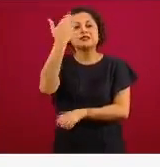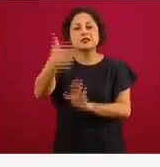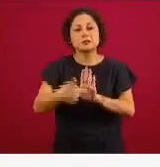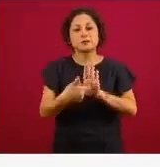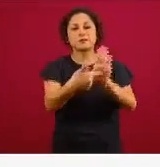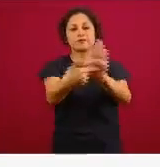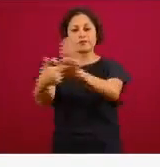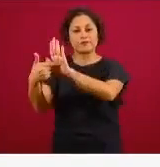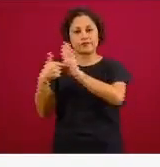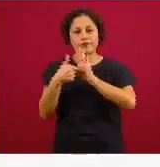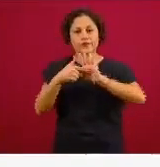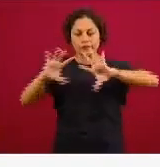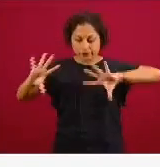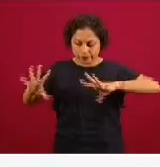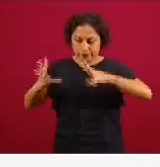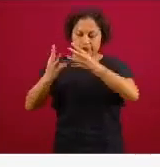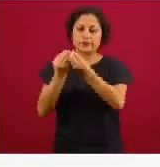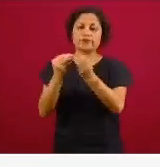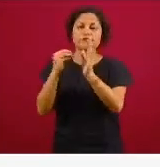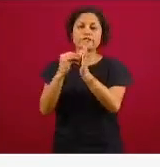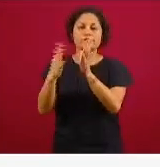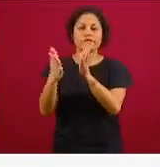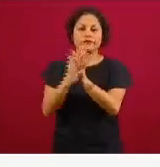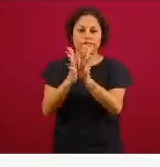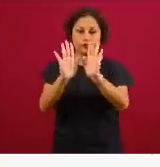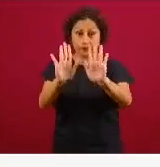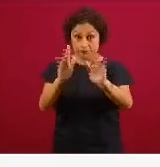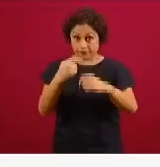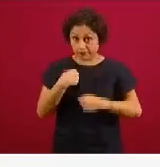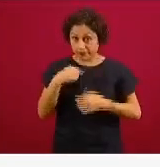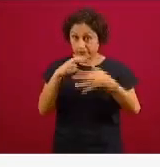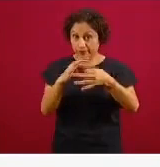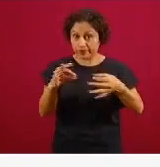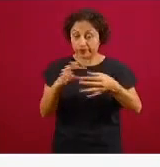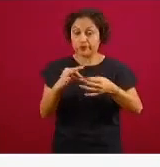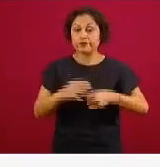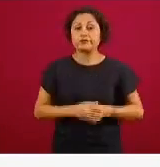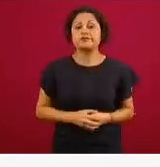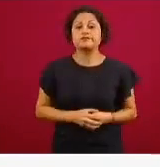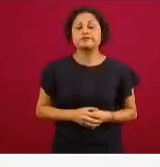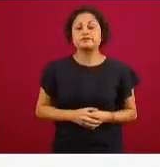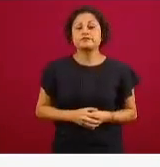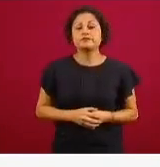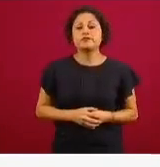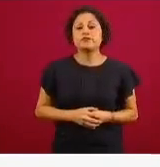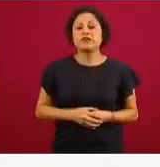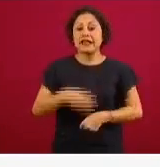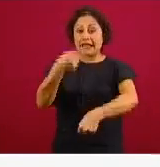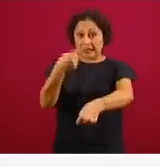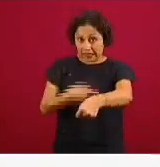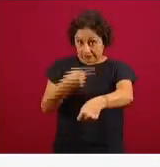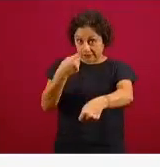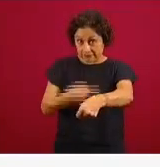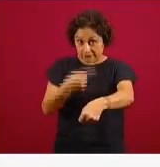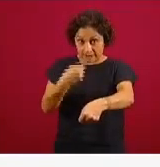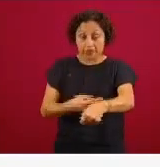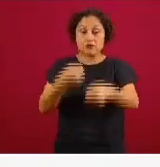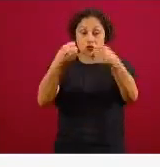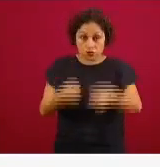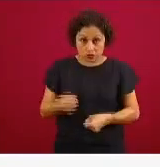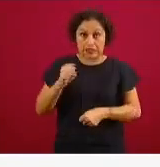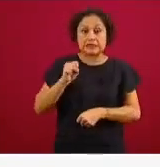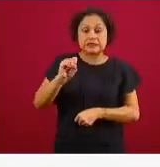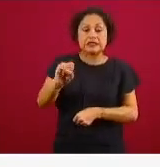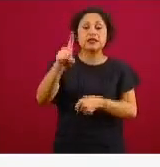de los distintos conjuntos que voy a mencionar en este momento casos positivos acumulados en color